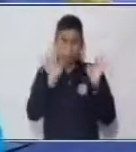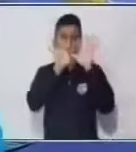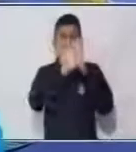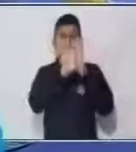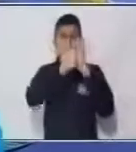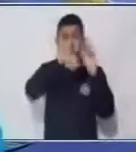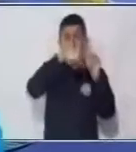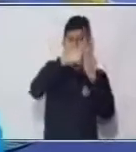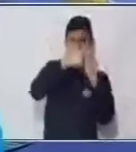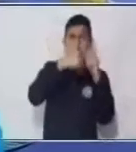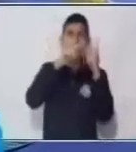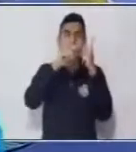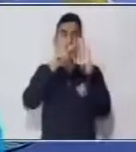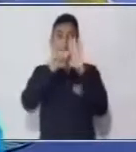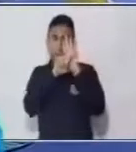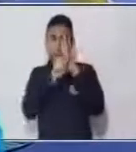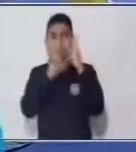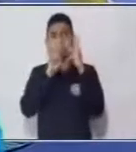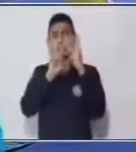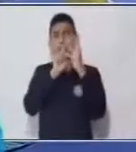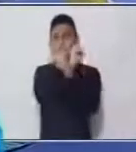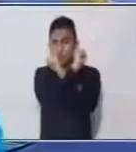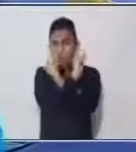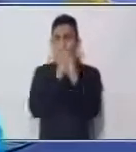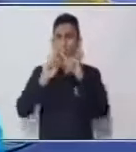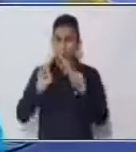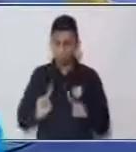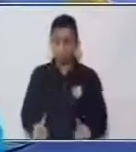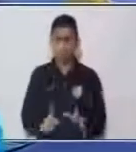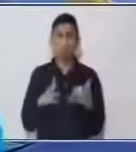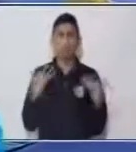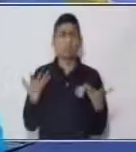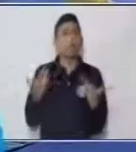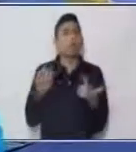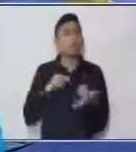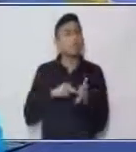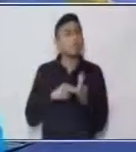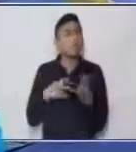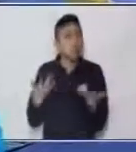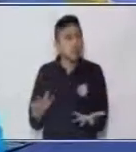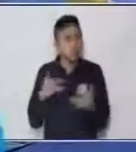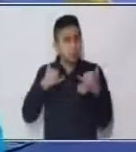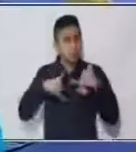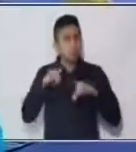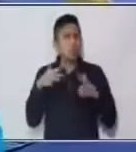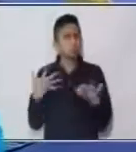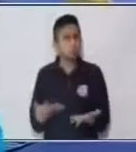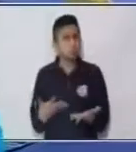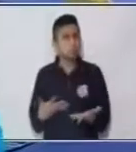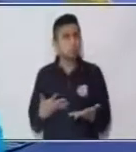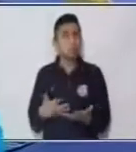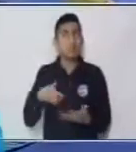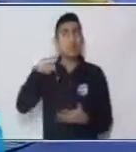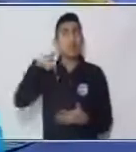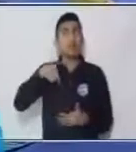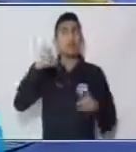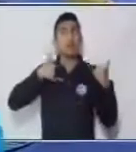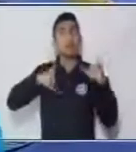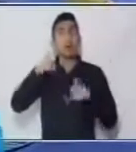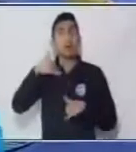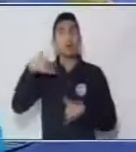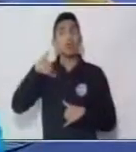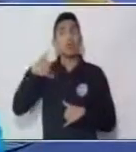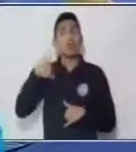sumando, restando, multiplicando, etc. ¿En qué consiste este juego? Este juego tiene